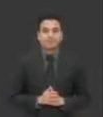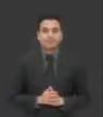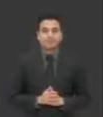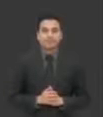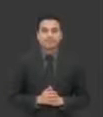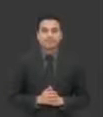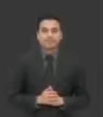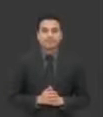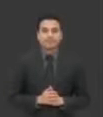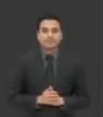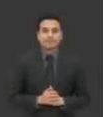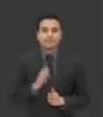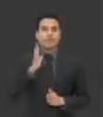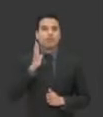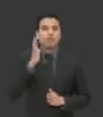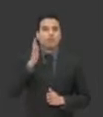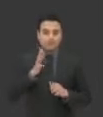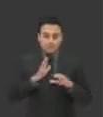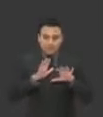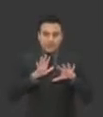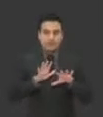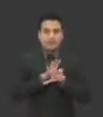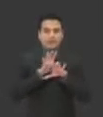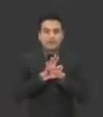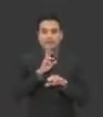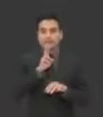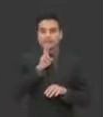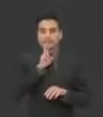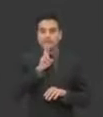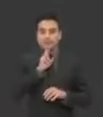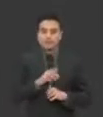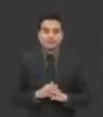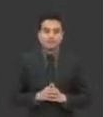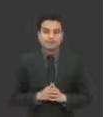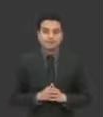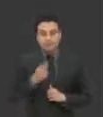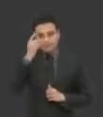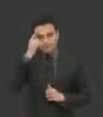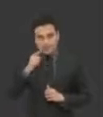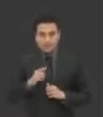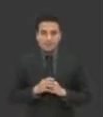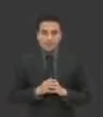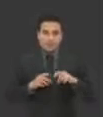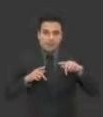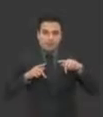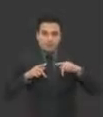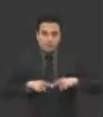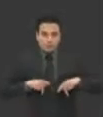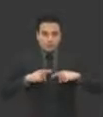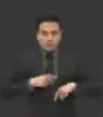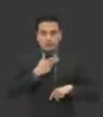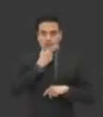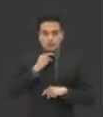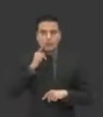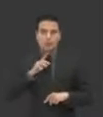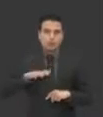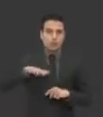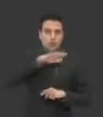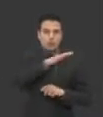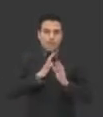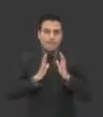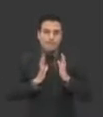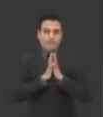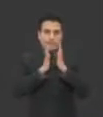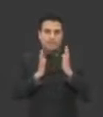Así será común que concite la participación organizada de la ciudadanía para